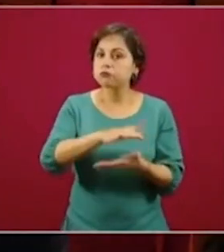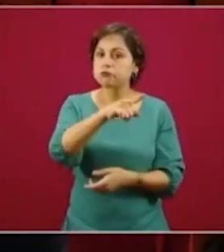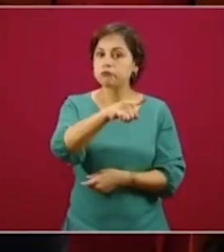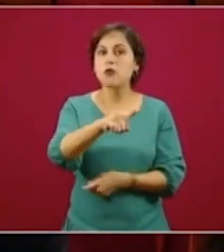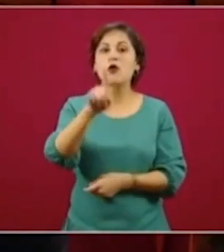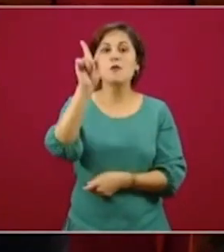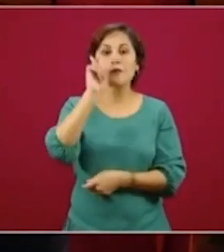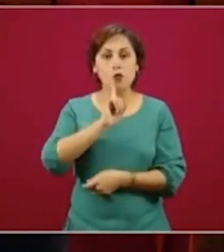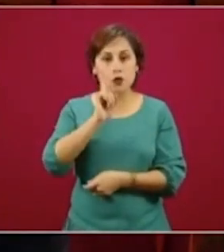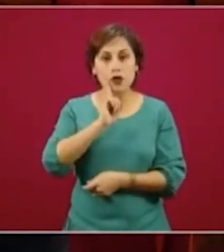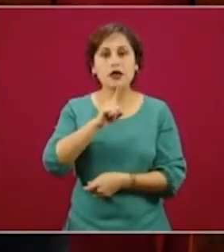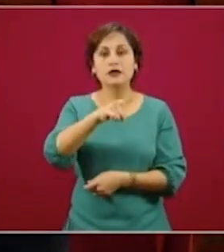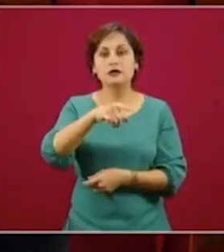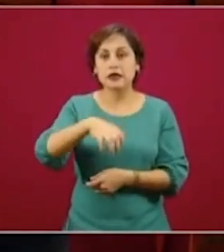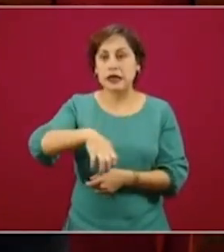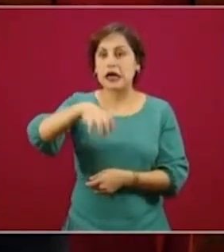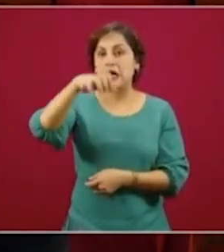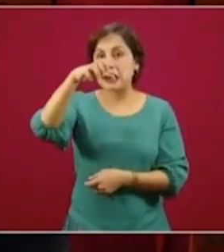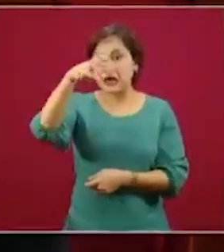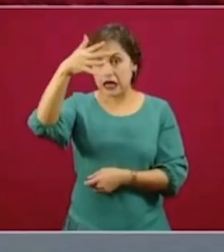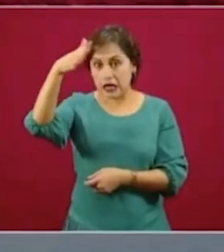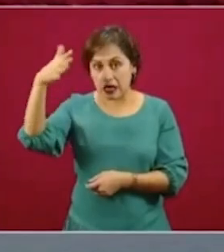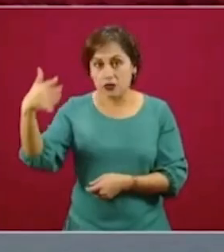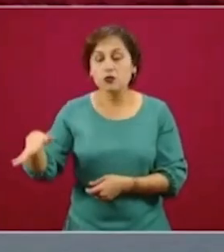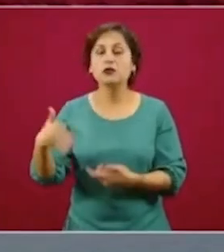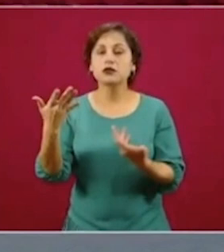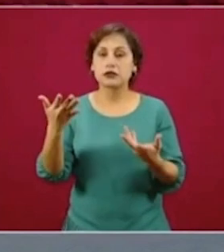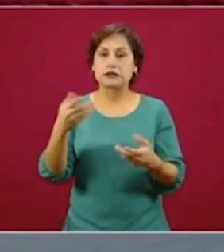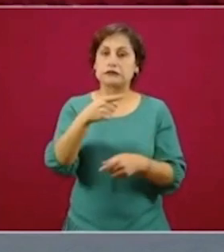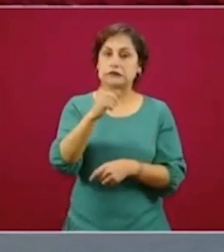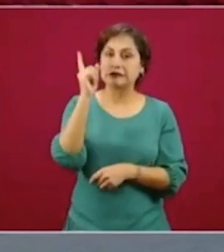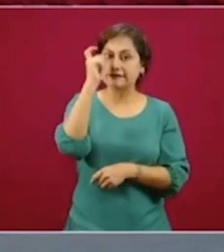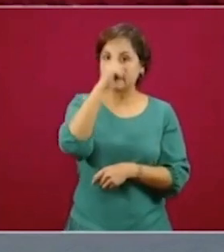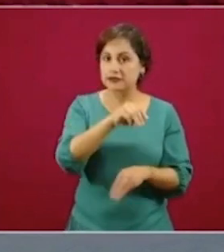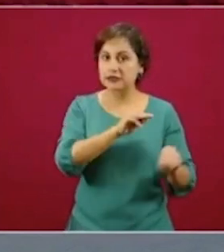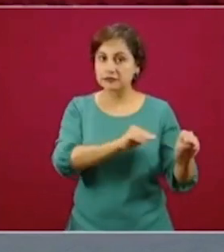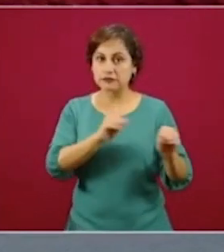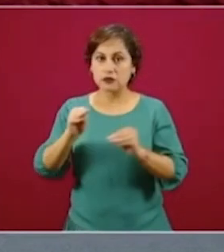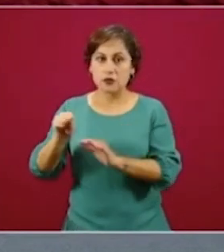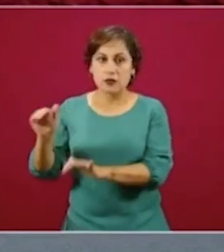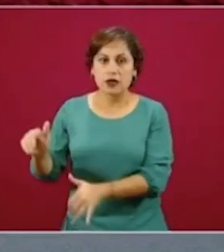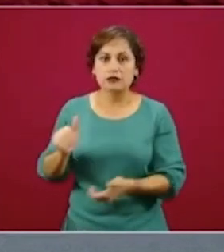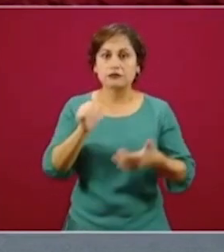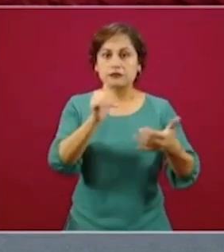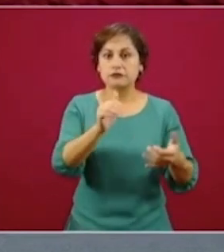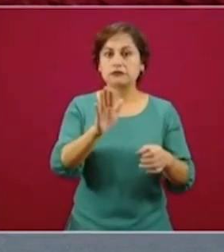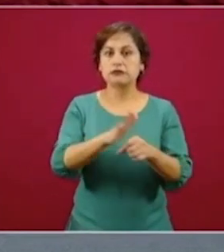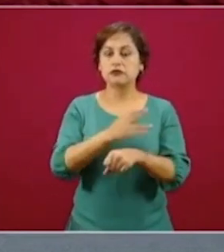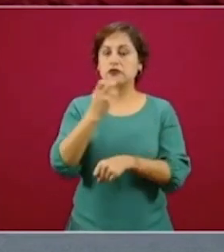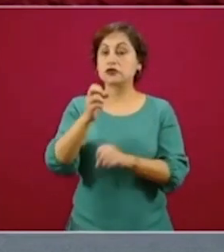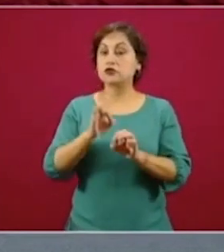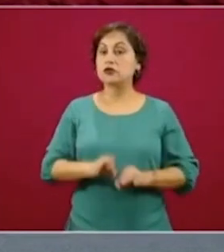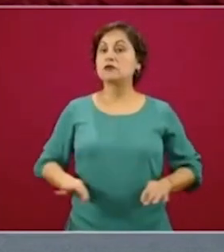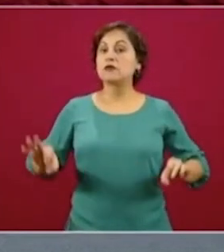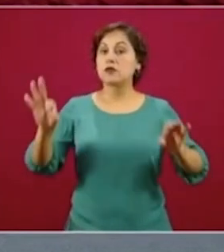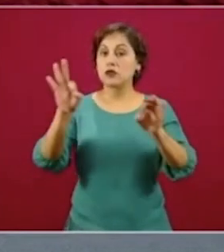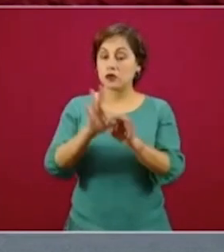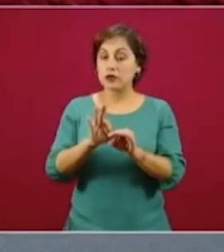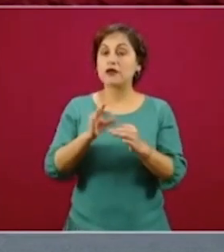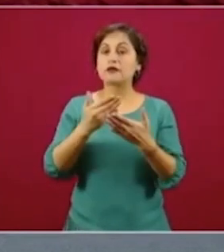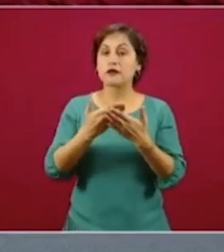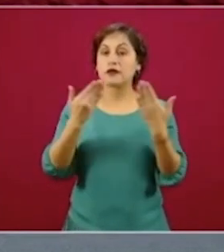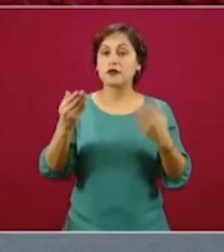tienen problemas de movilidad. Entonces, estamos tratando de responder. La otra parte importante es que el paquete son 150 kilos